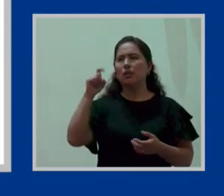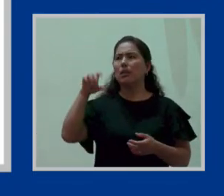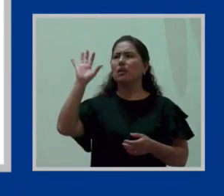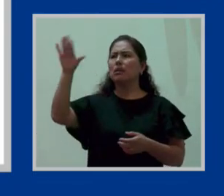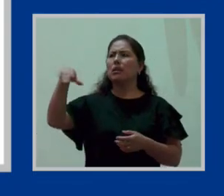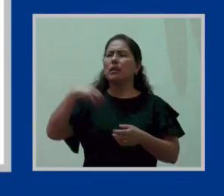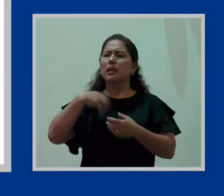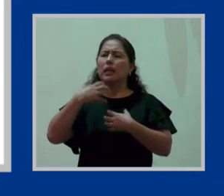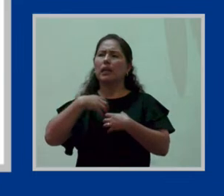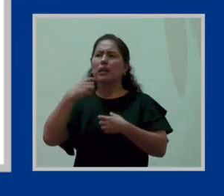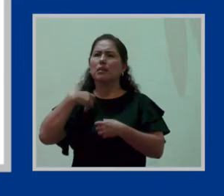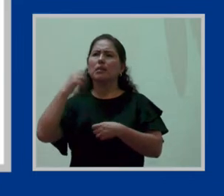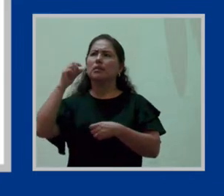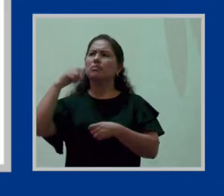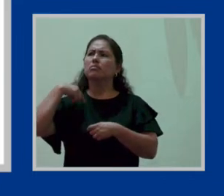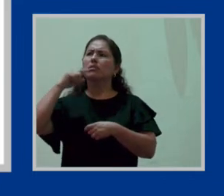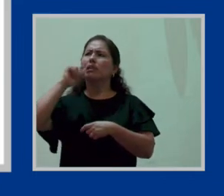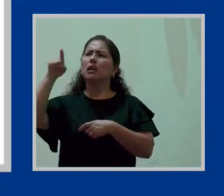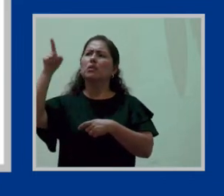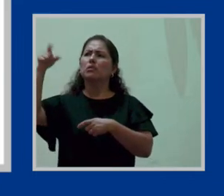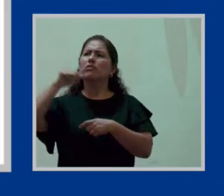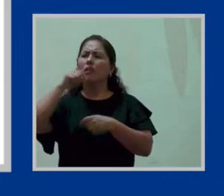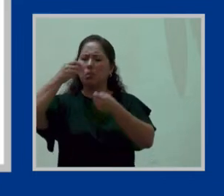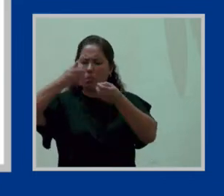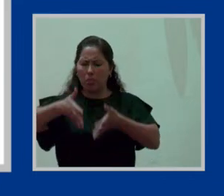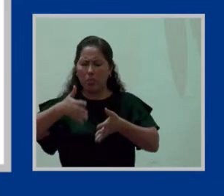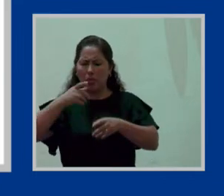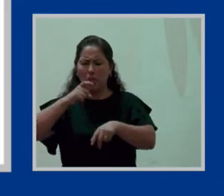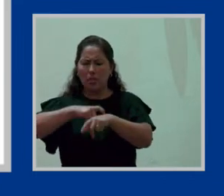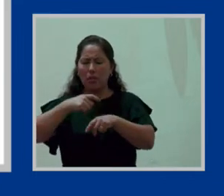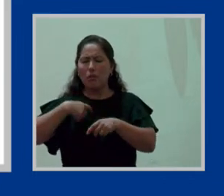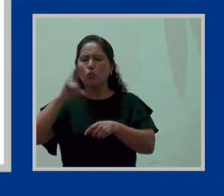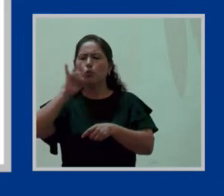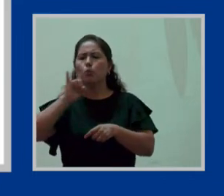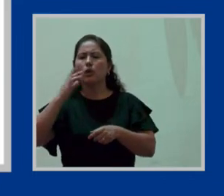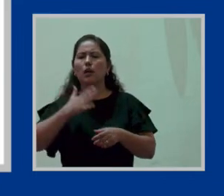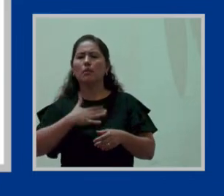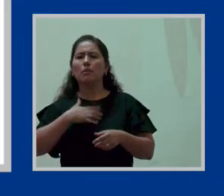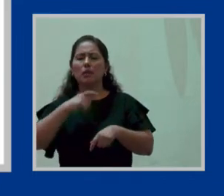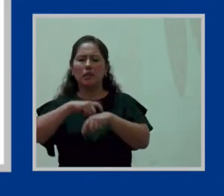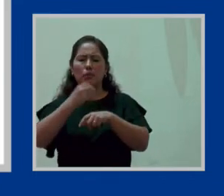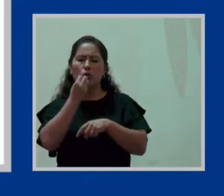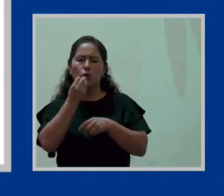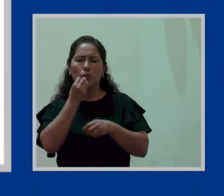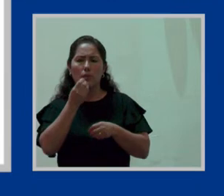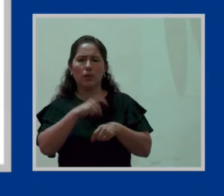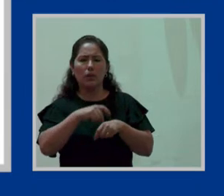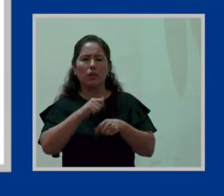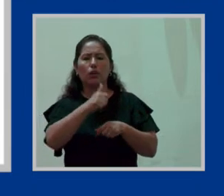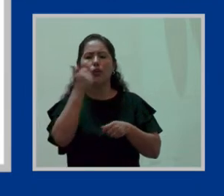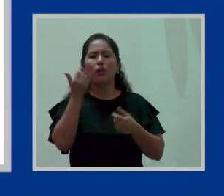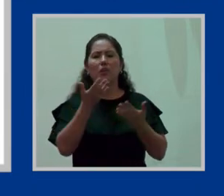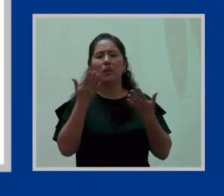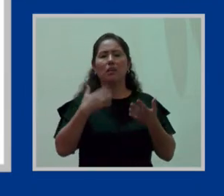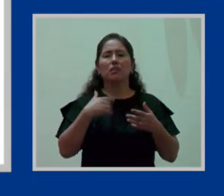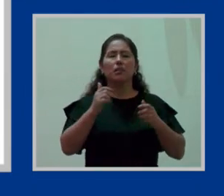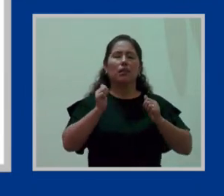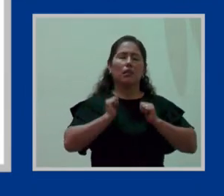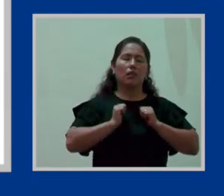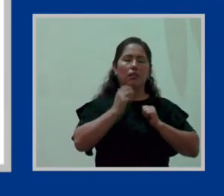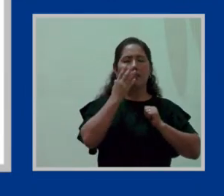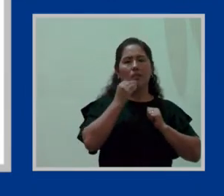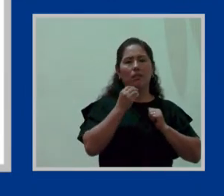reclamar de que el saldo usted lo puede utilizar para su refrigerio o para digamos otra actividad o una siesta que se yo